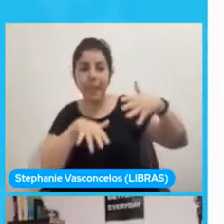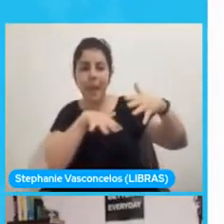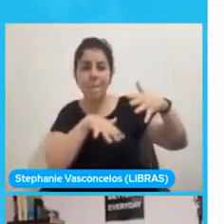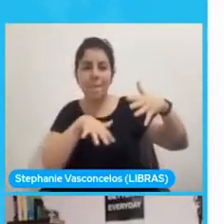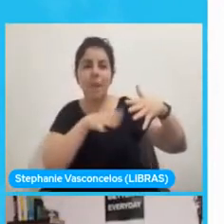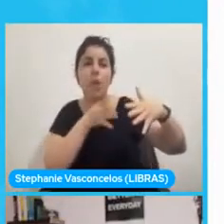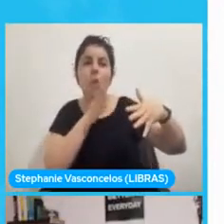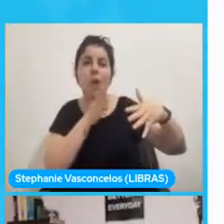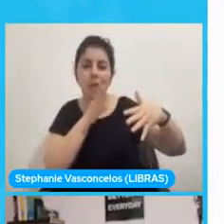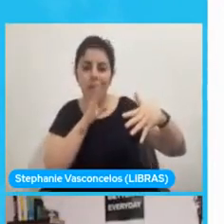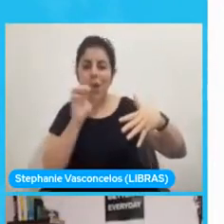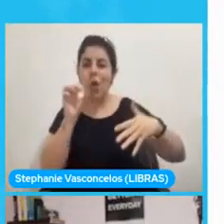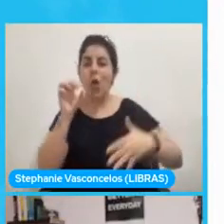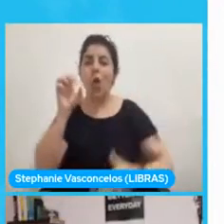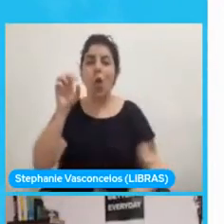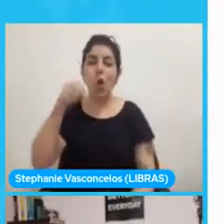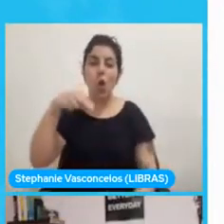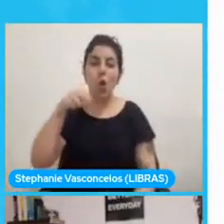.log. Si,